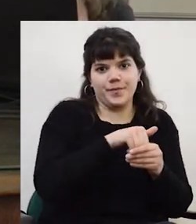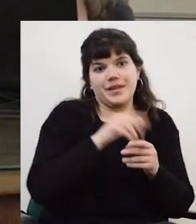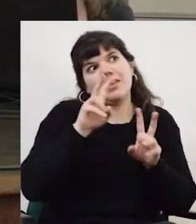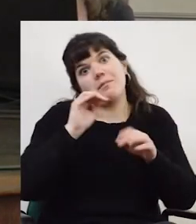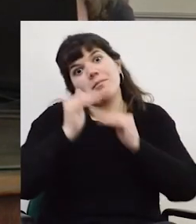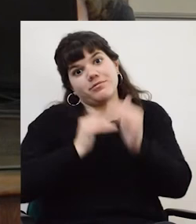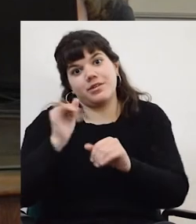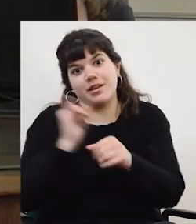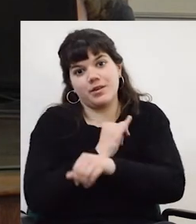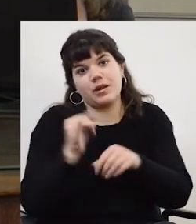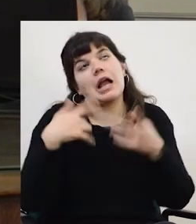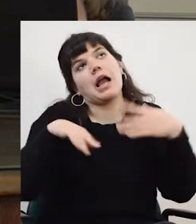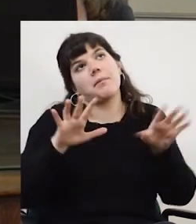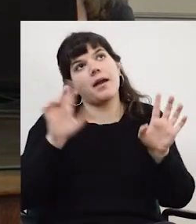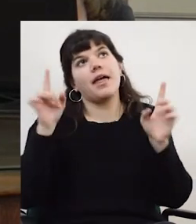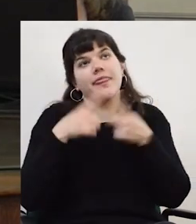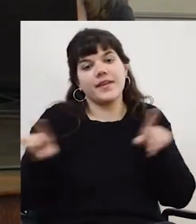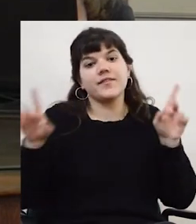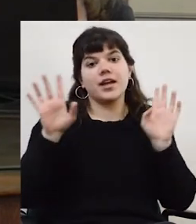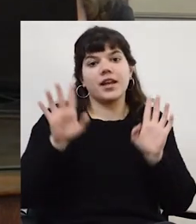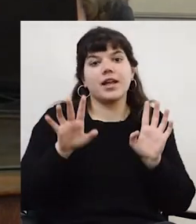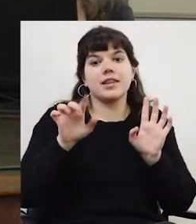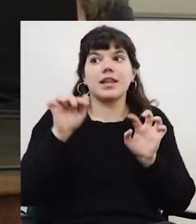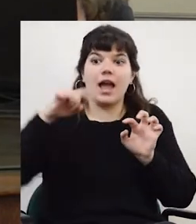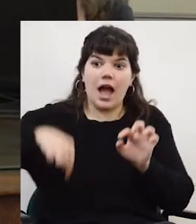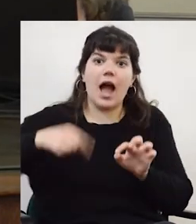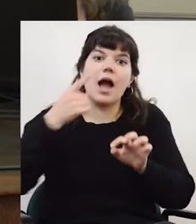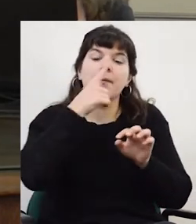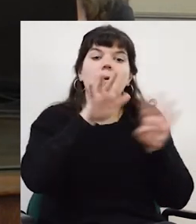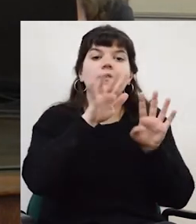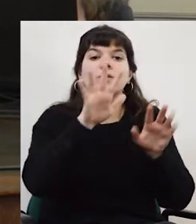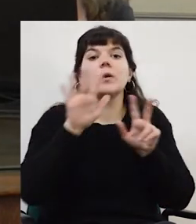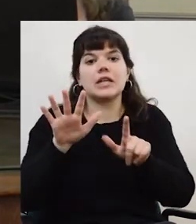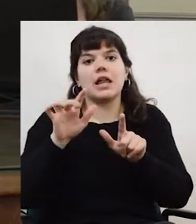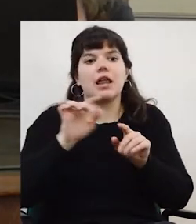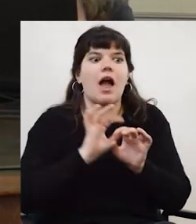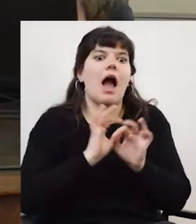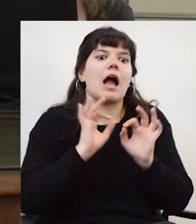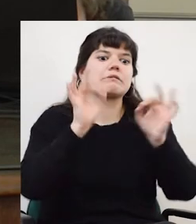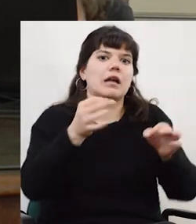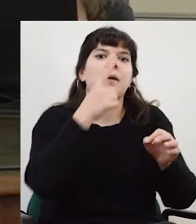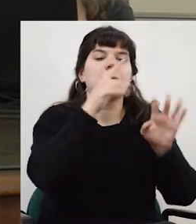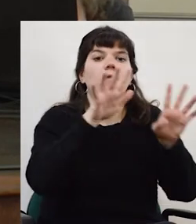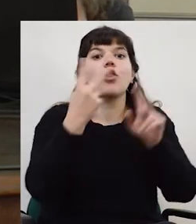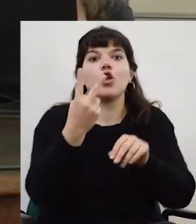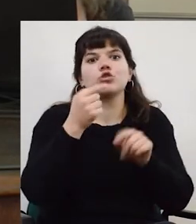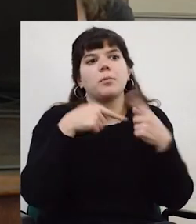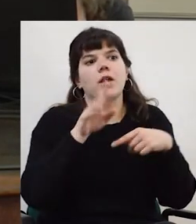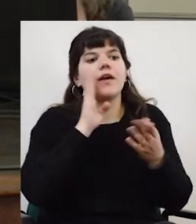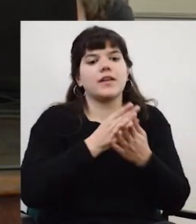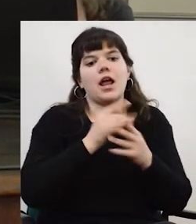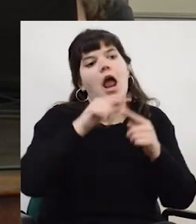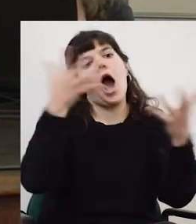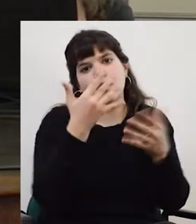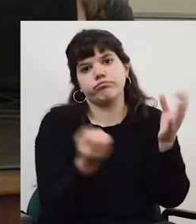institucional, capaz que la diferencia es que la escuela entró en el 57 y fue escuela hasta el 92 y después del 92 le dijeron ahora